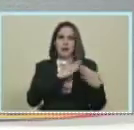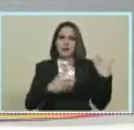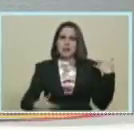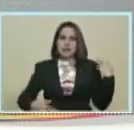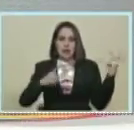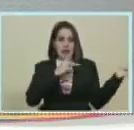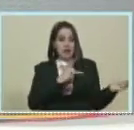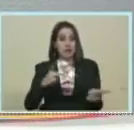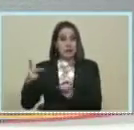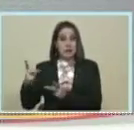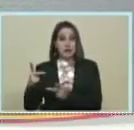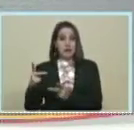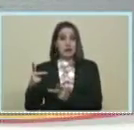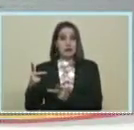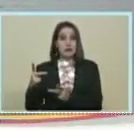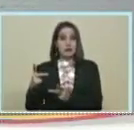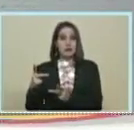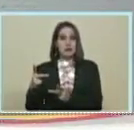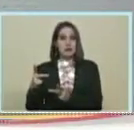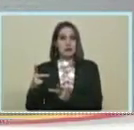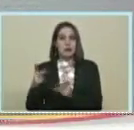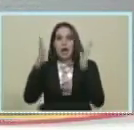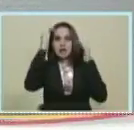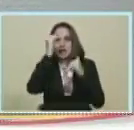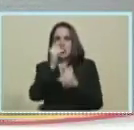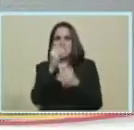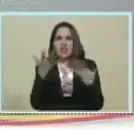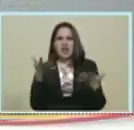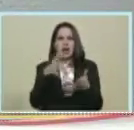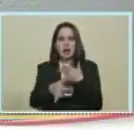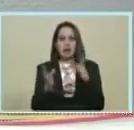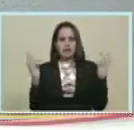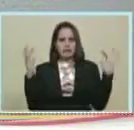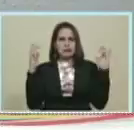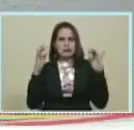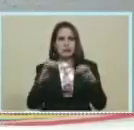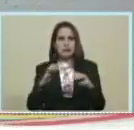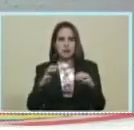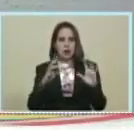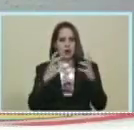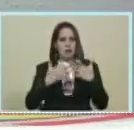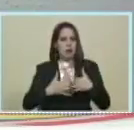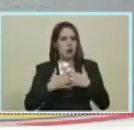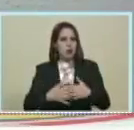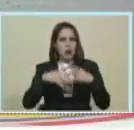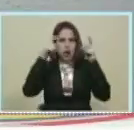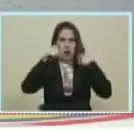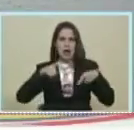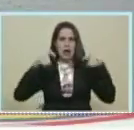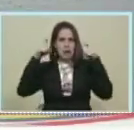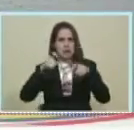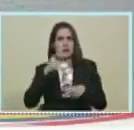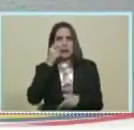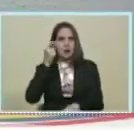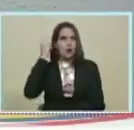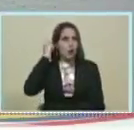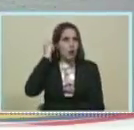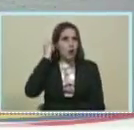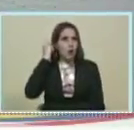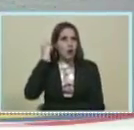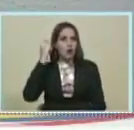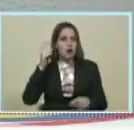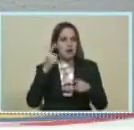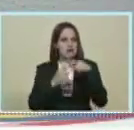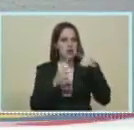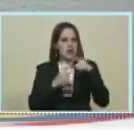esa invitación O esa invitación Fue atendida por Pequeños productores Campesinos Campesinas Medianos